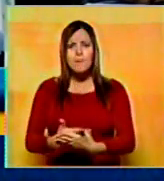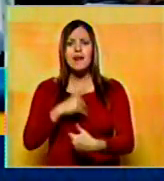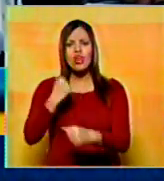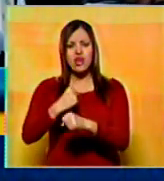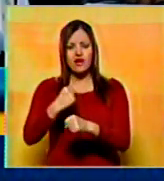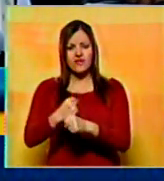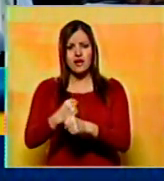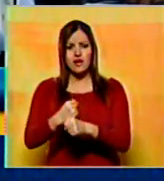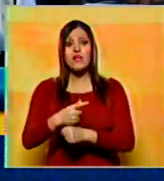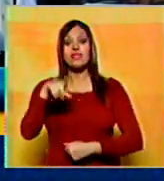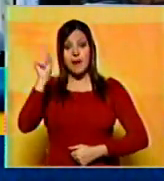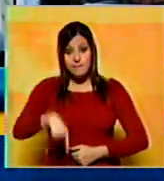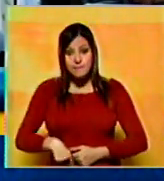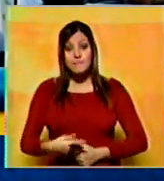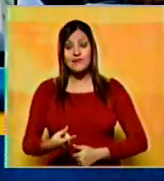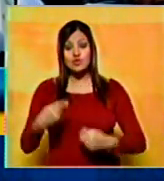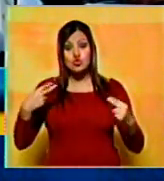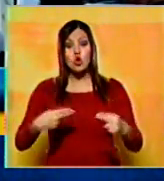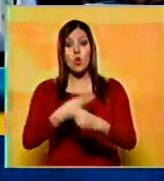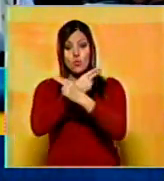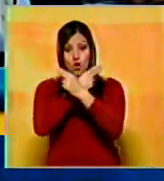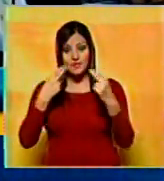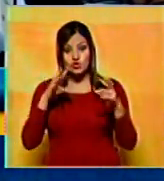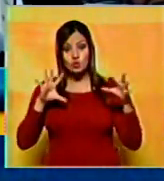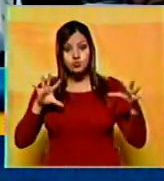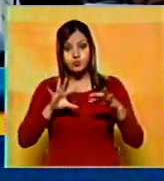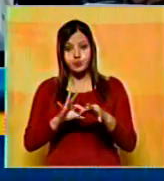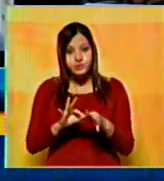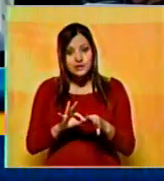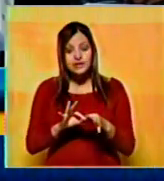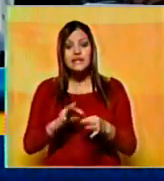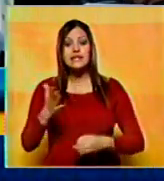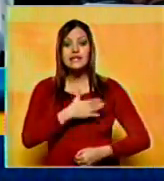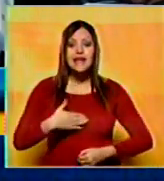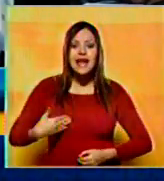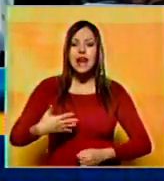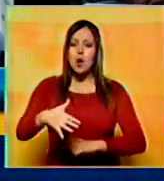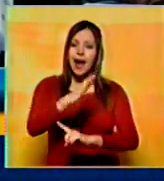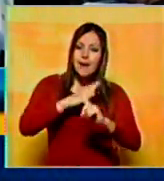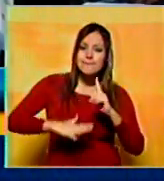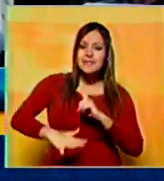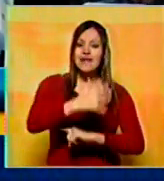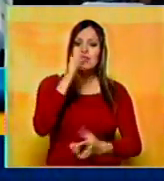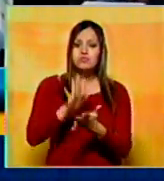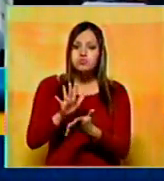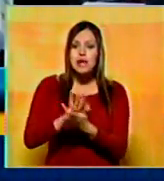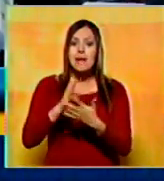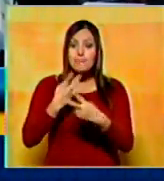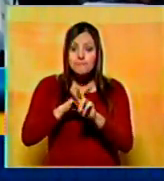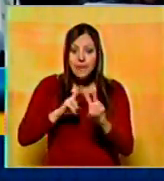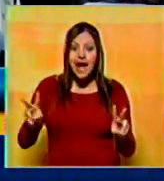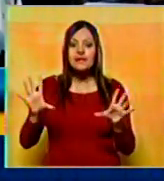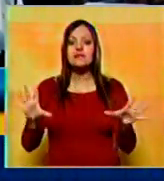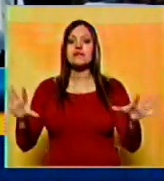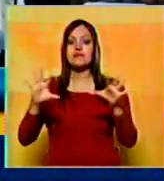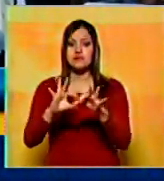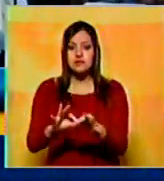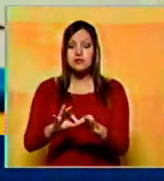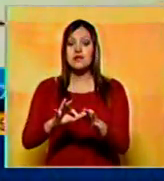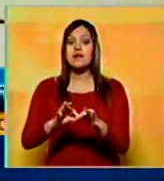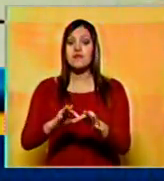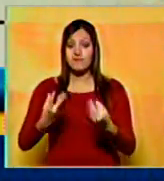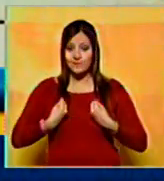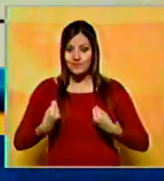sino también compromiso de generar un ambiente de paz, de reencuentro, de reconciliación de los